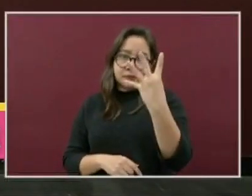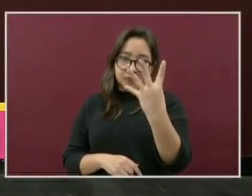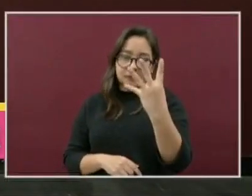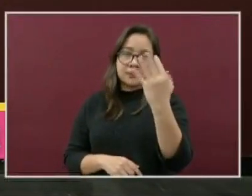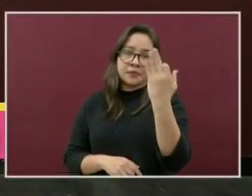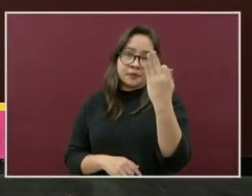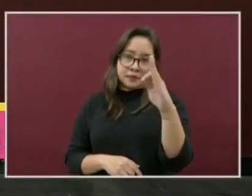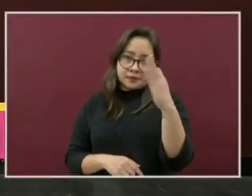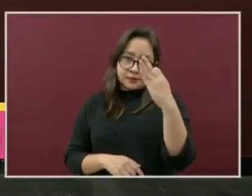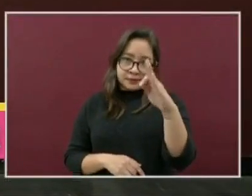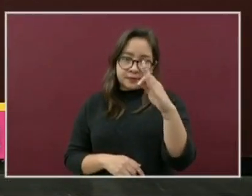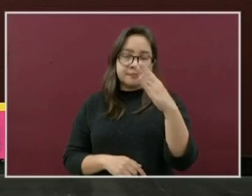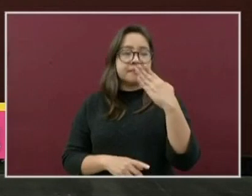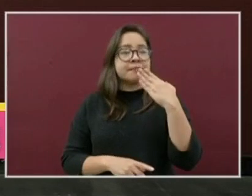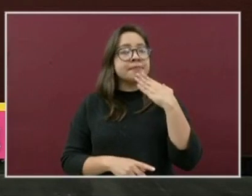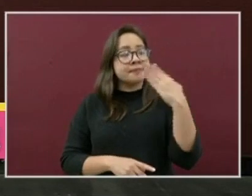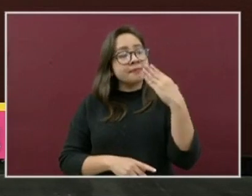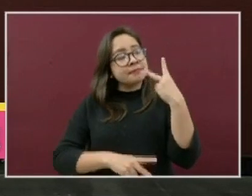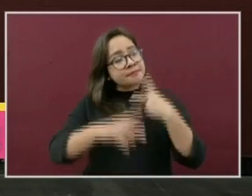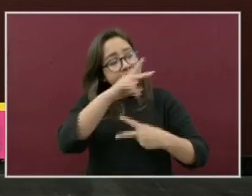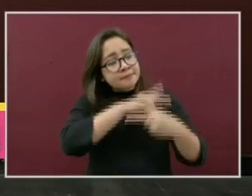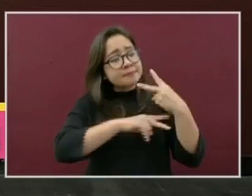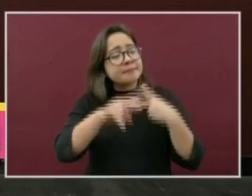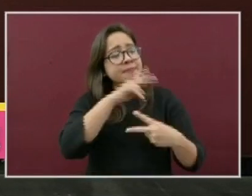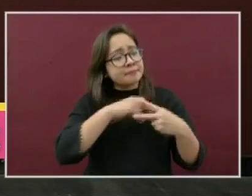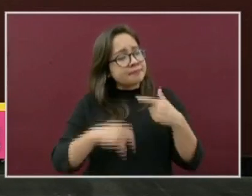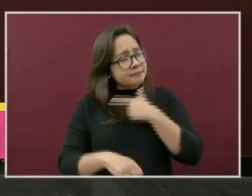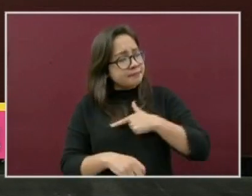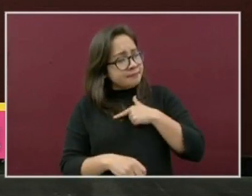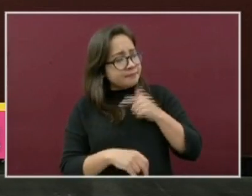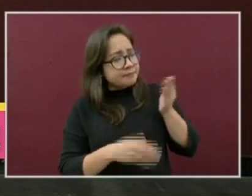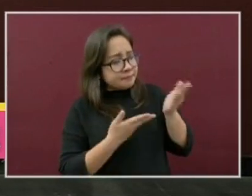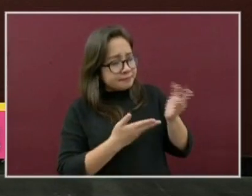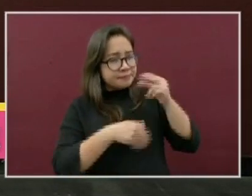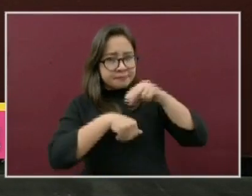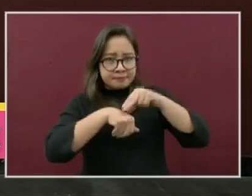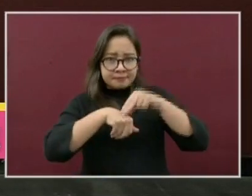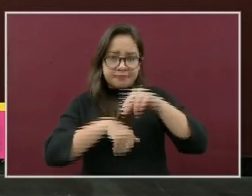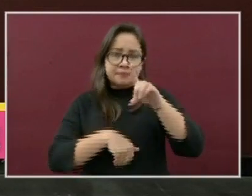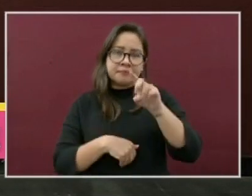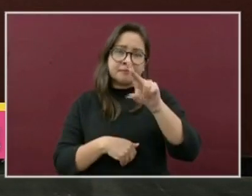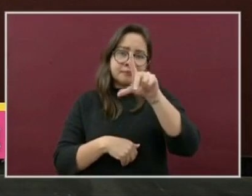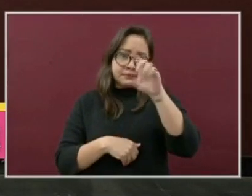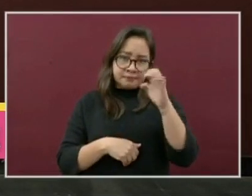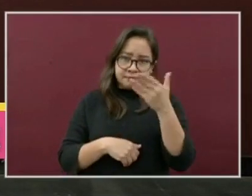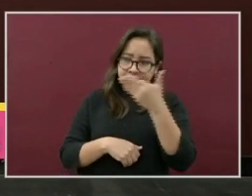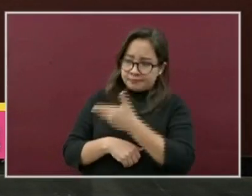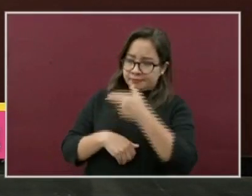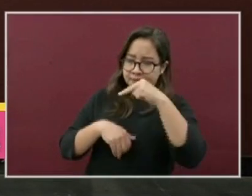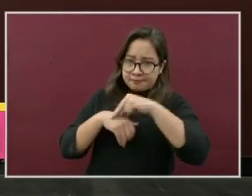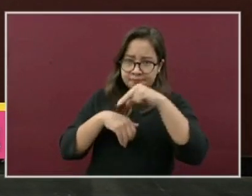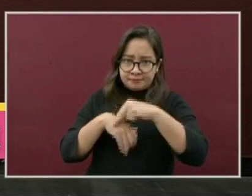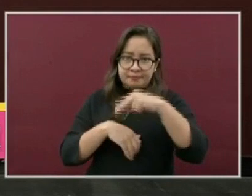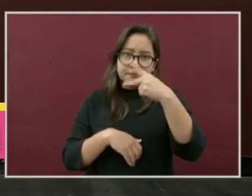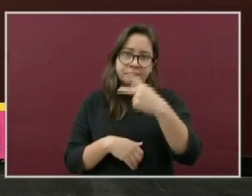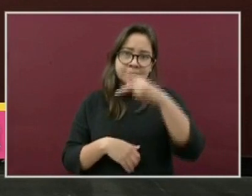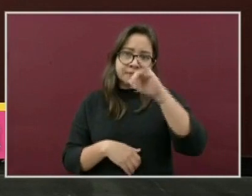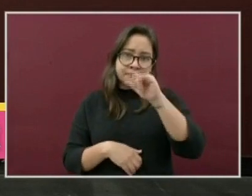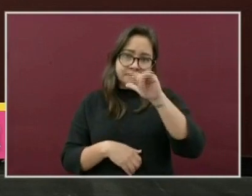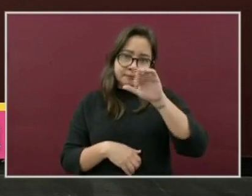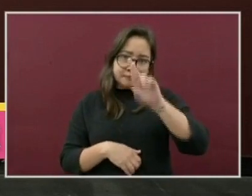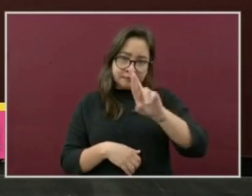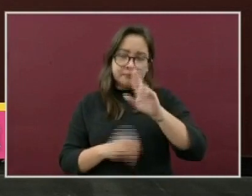con mucho gusto a las doctoras Dulce María Espejo Guevara y Pilar González Arroyo. Los invito a poner